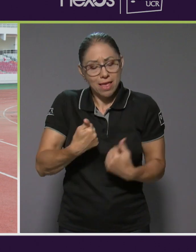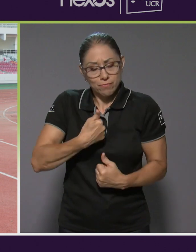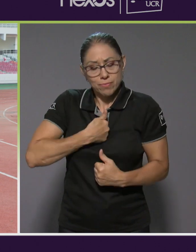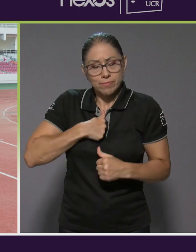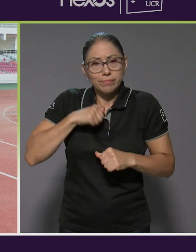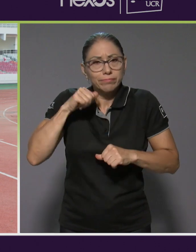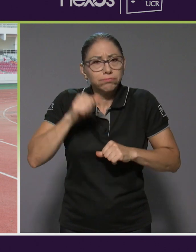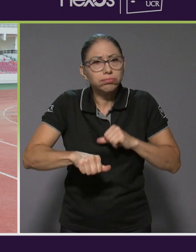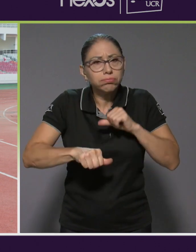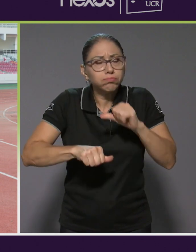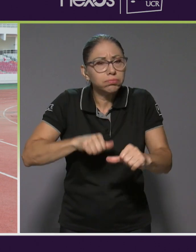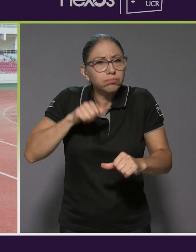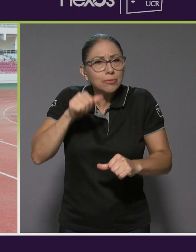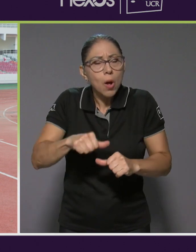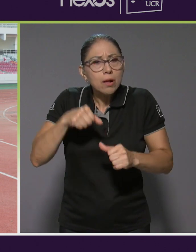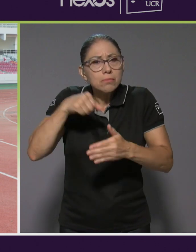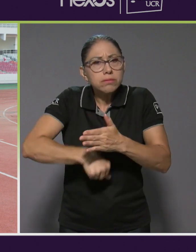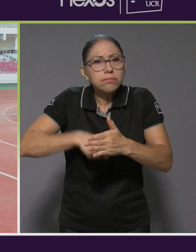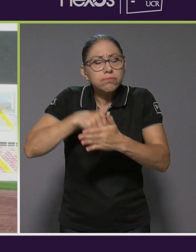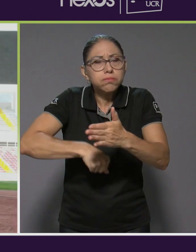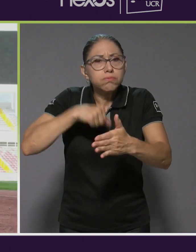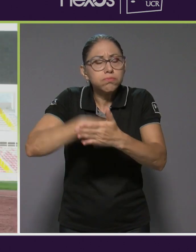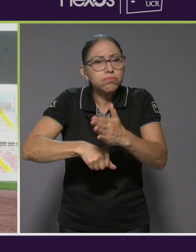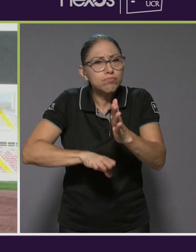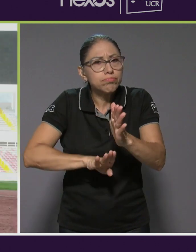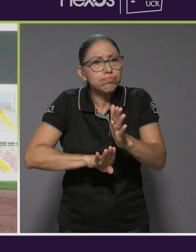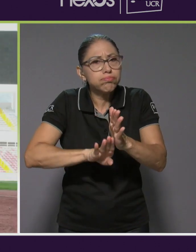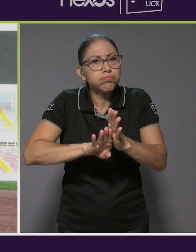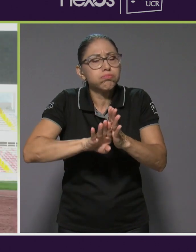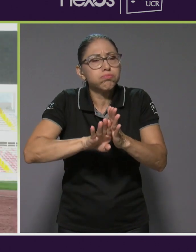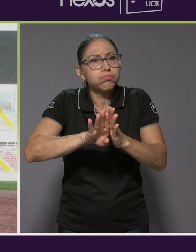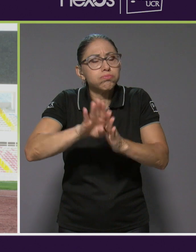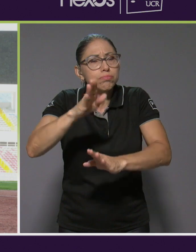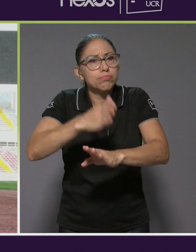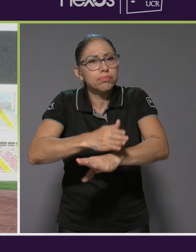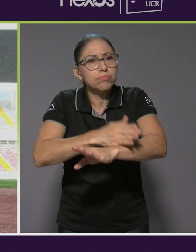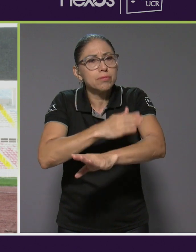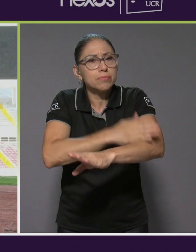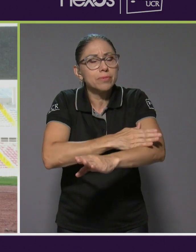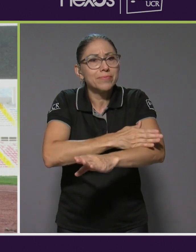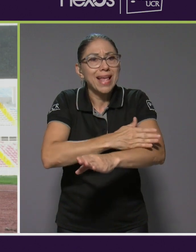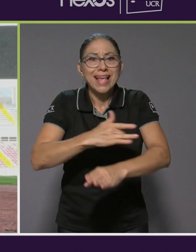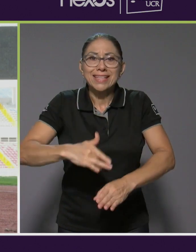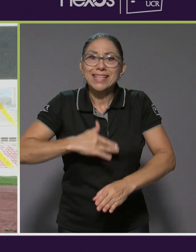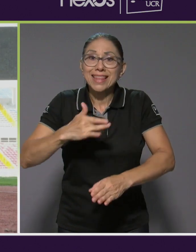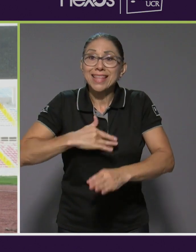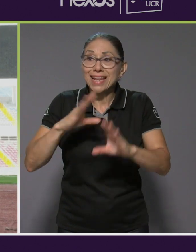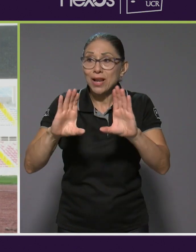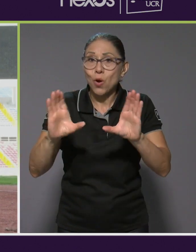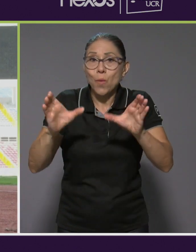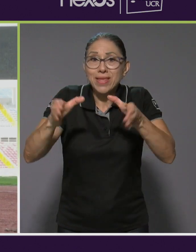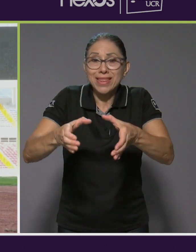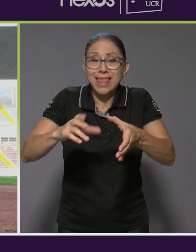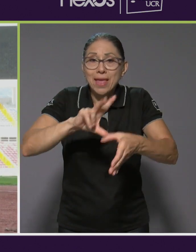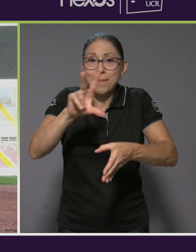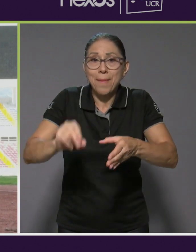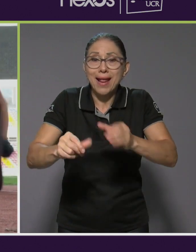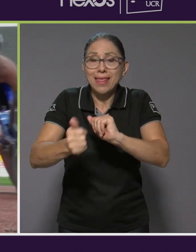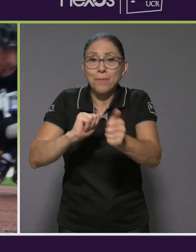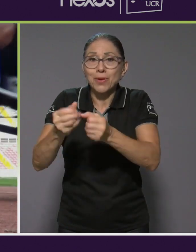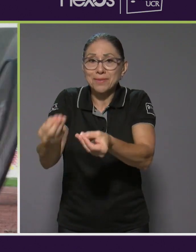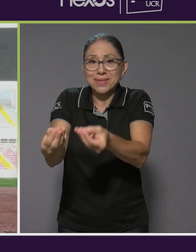cómo he avanzado. Este y más que todo la oportunidad que me está dando el comité de para deportes.